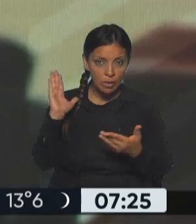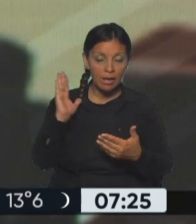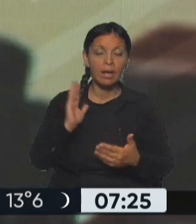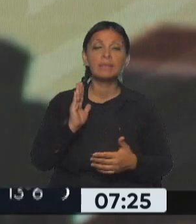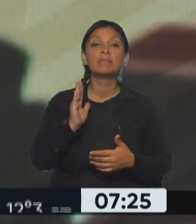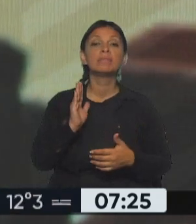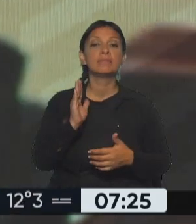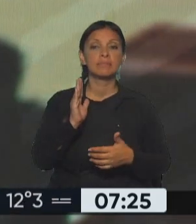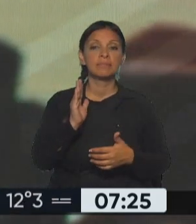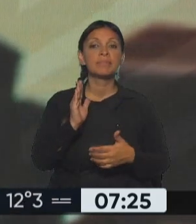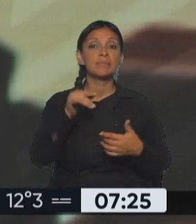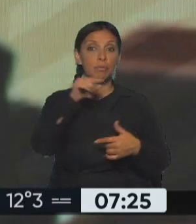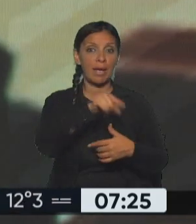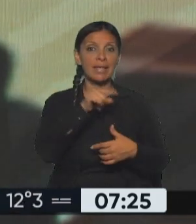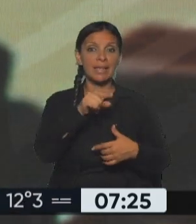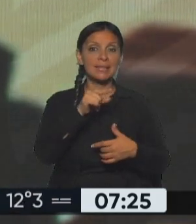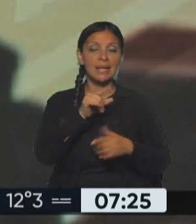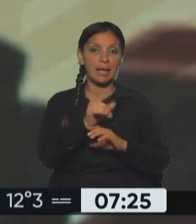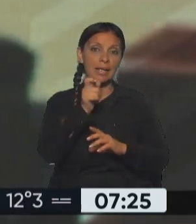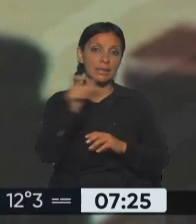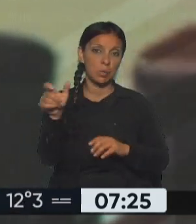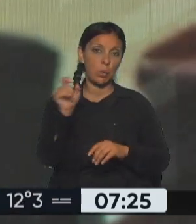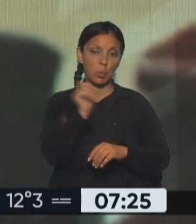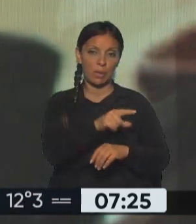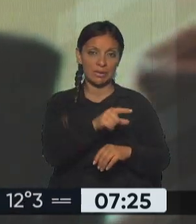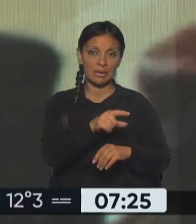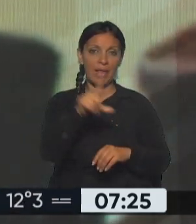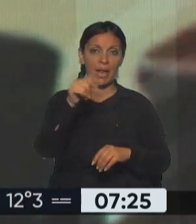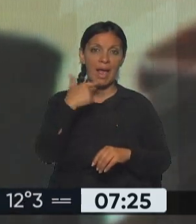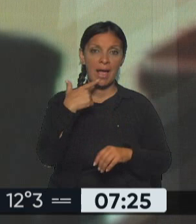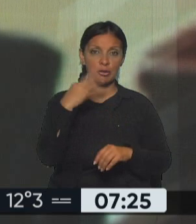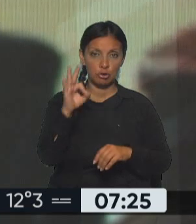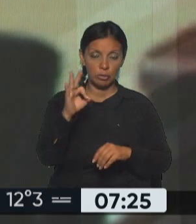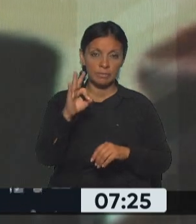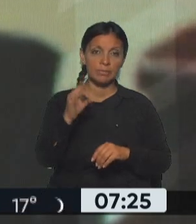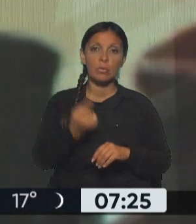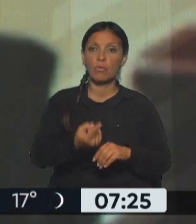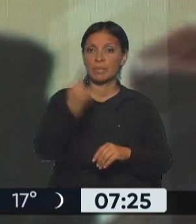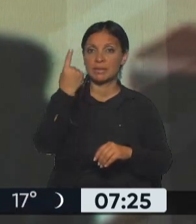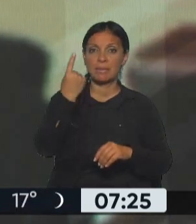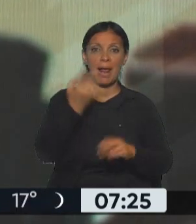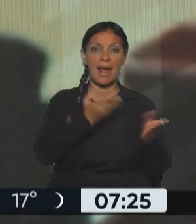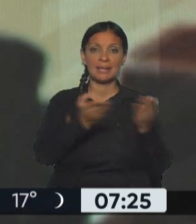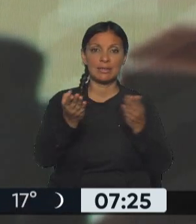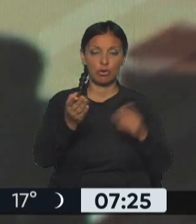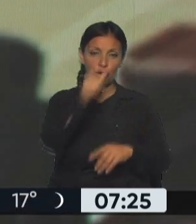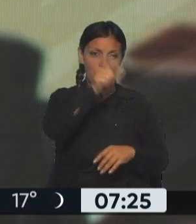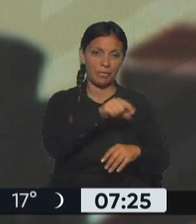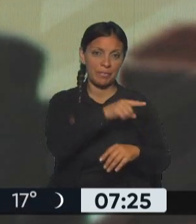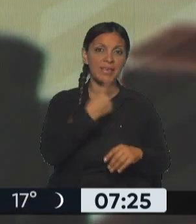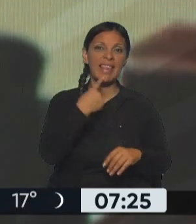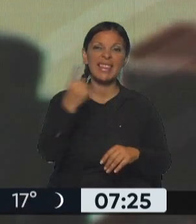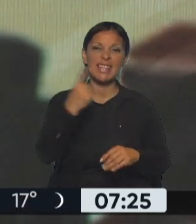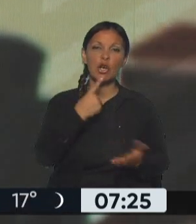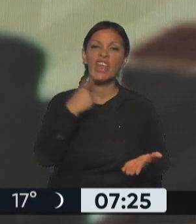realidad la respuesta que tendría Guillermo Lazo preparada. Uno de sus principales asesores el día de ayer dijo que tenía el